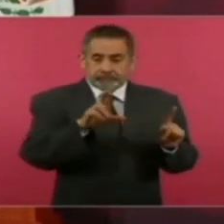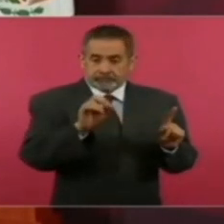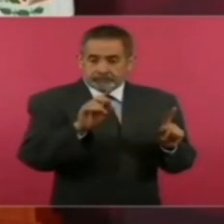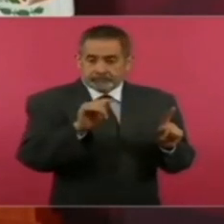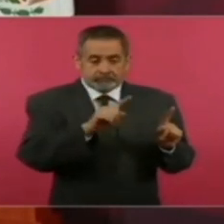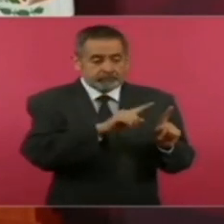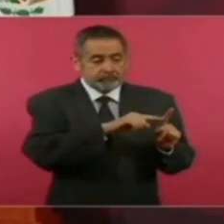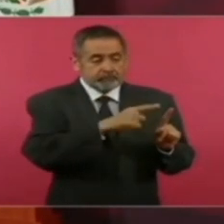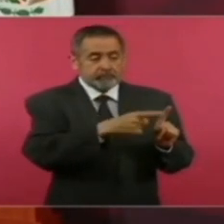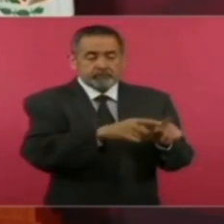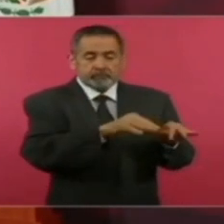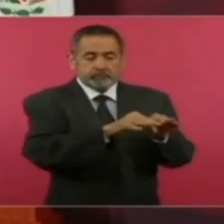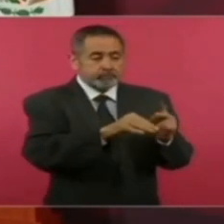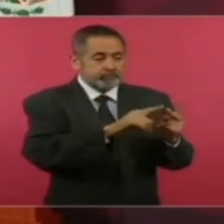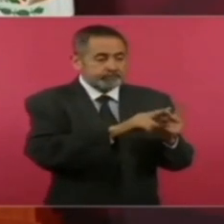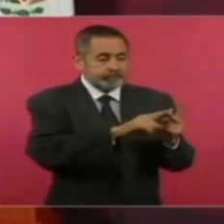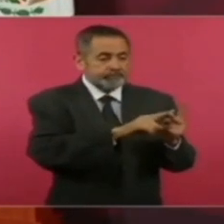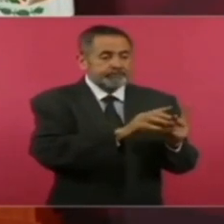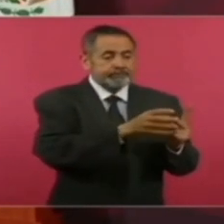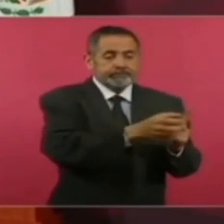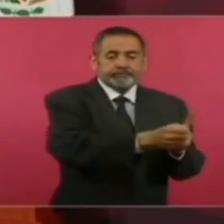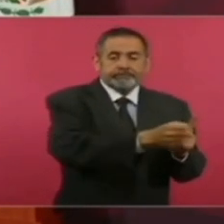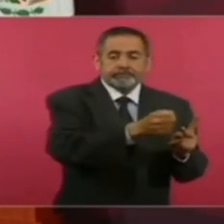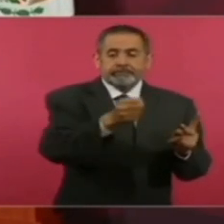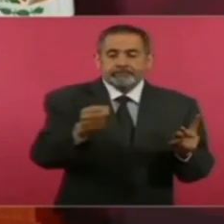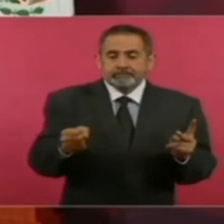como secretario de Hacienda